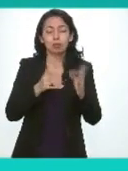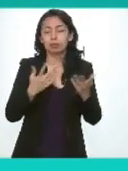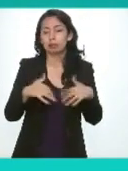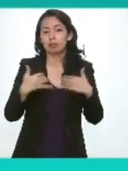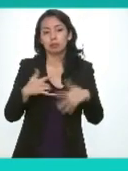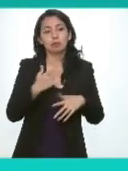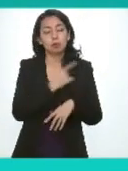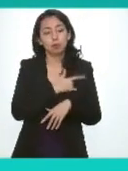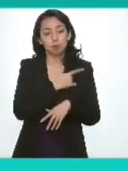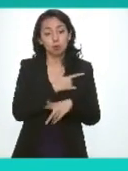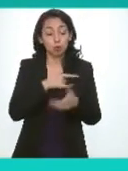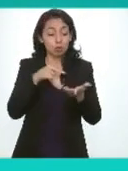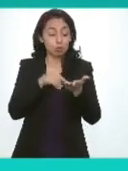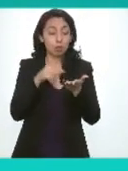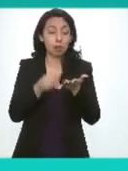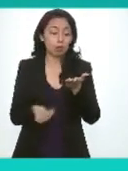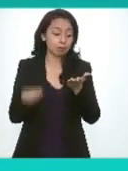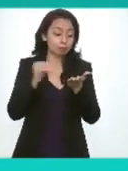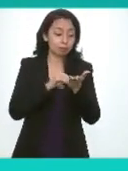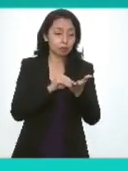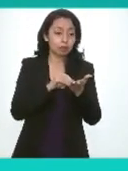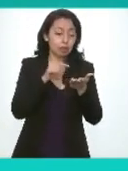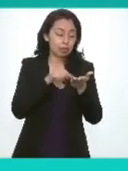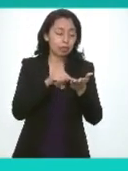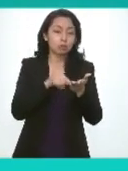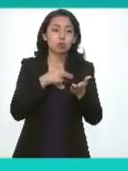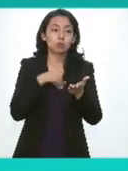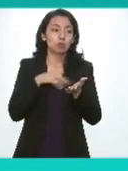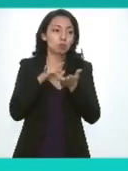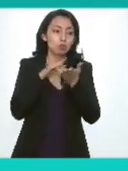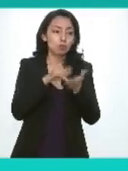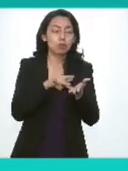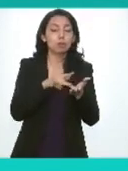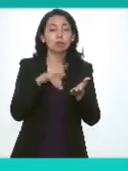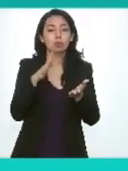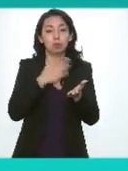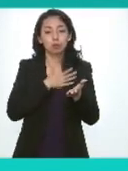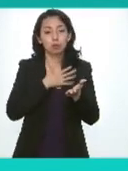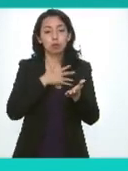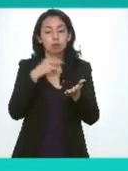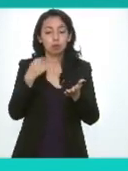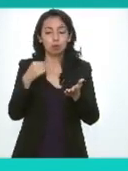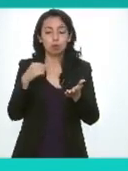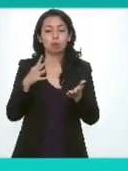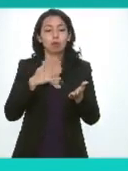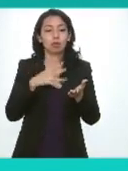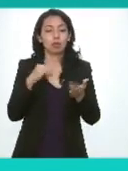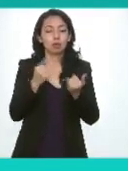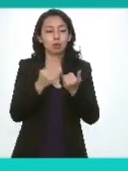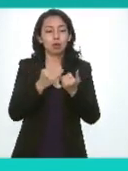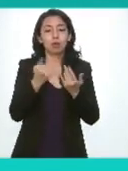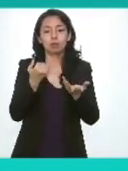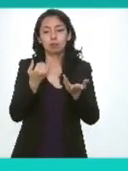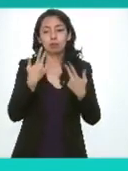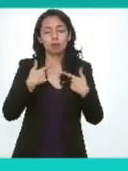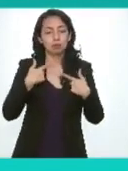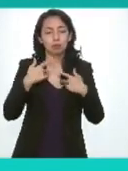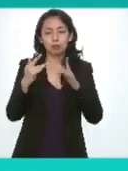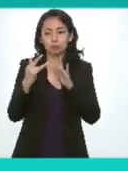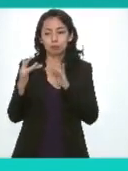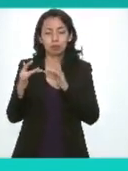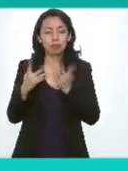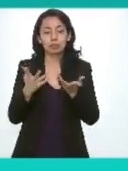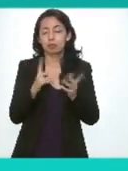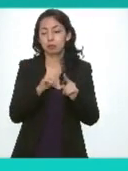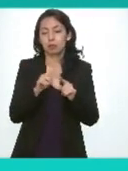aportación que se hizo fue precisamente como dice mi nombre con un lenguaje ciudadano y pues felicitar nada más